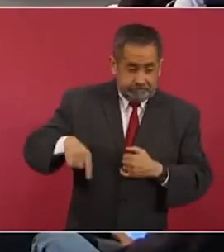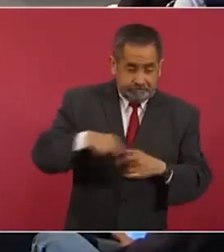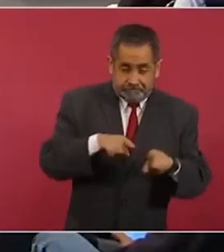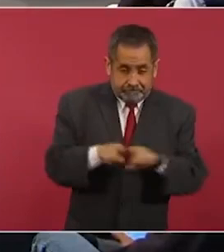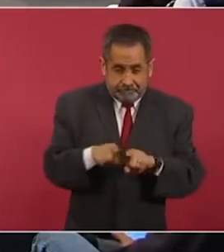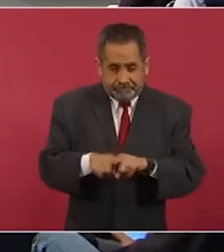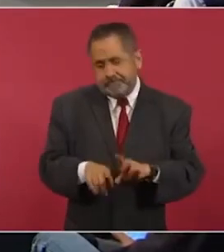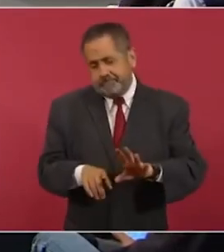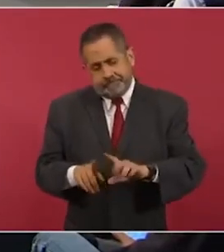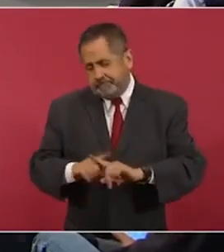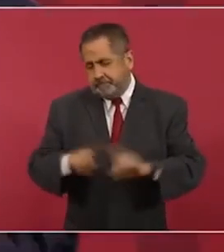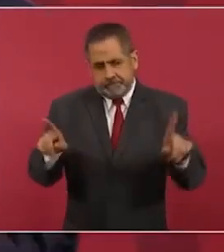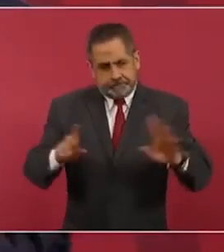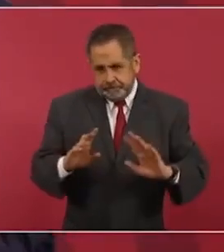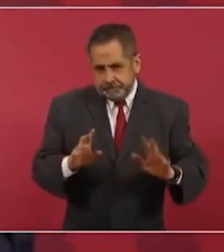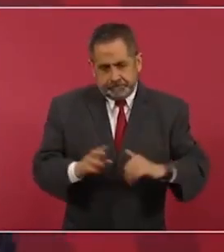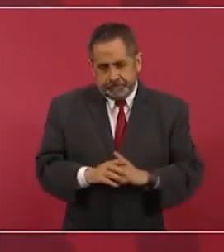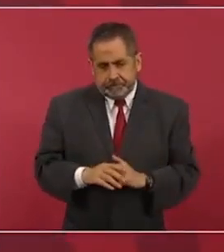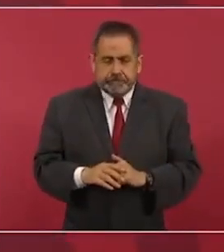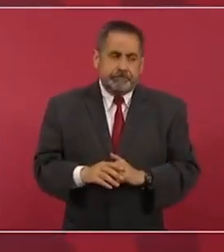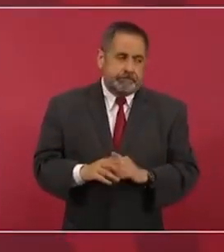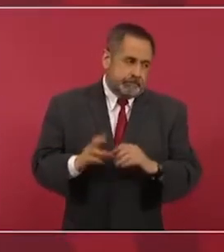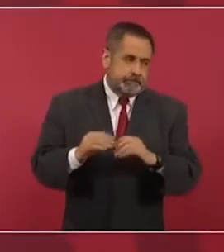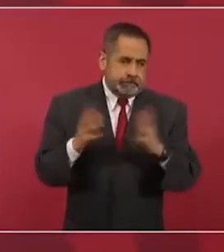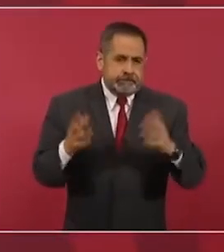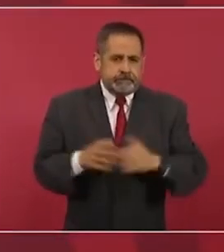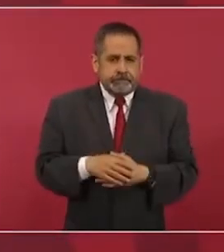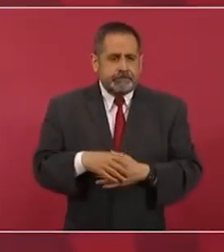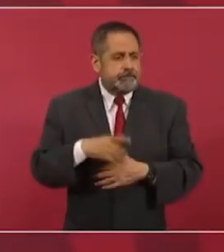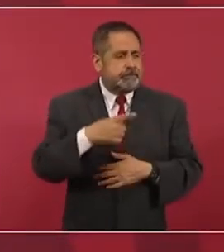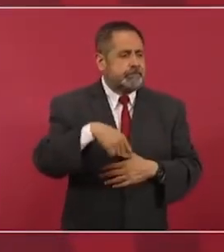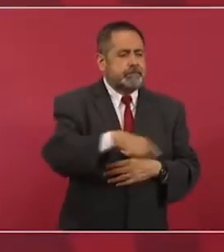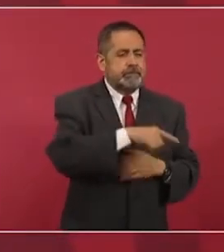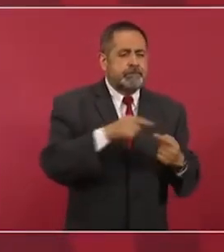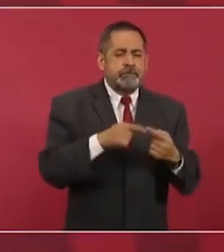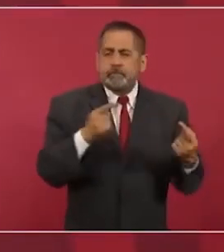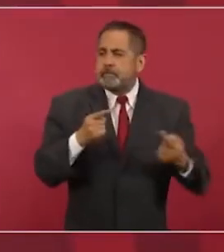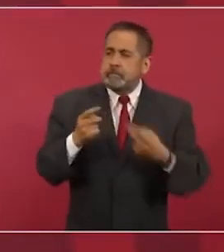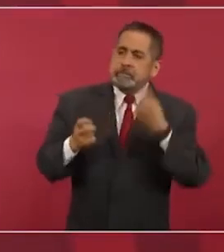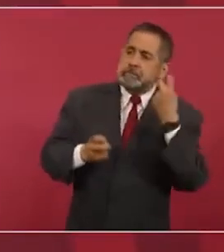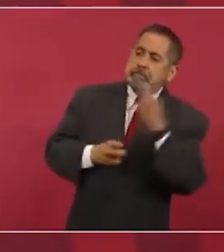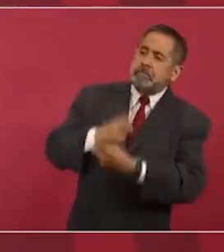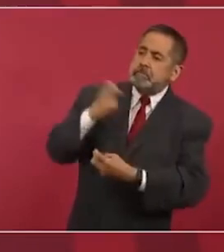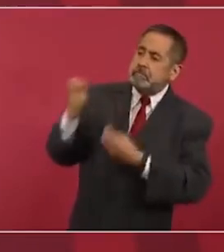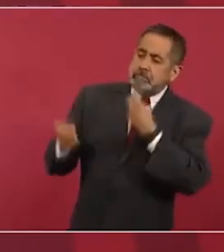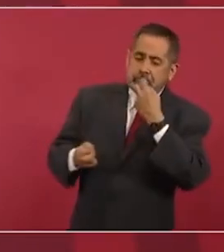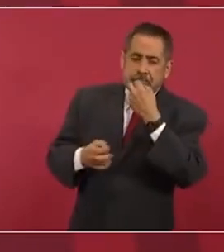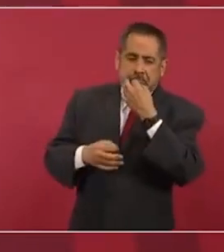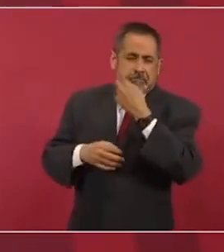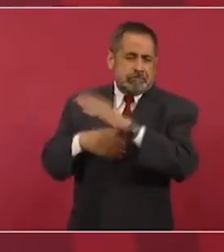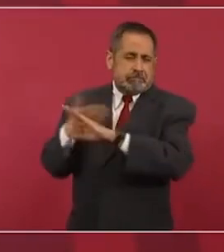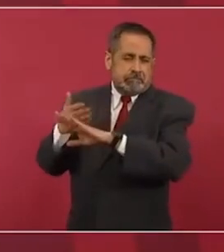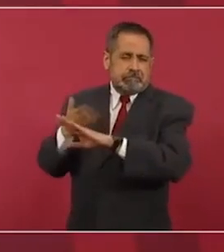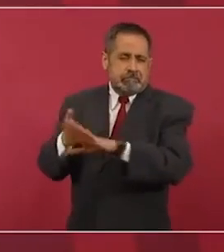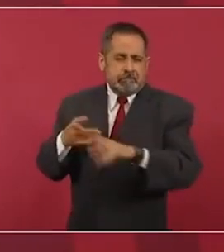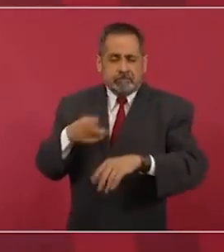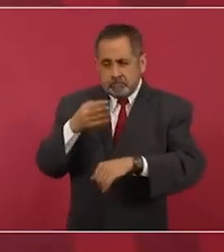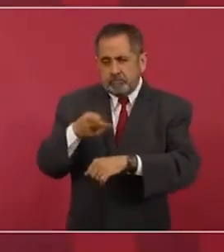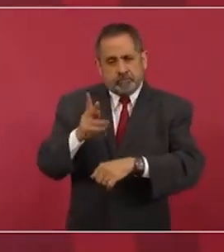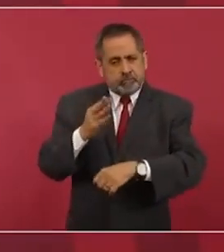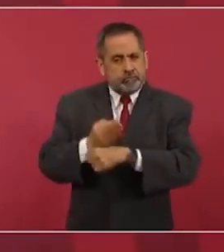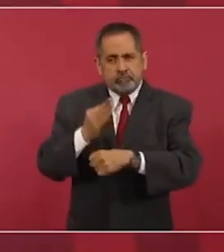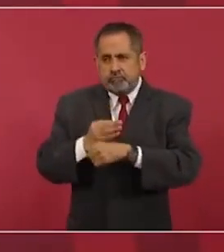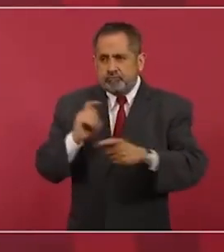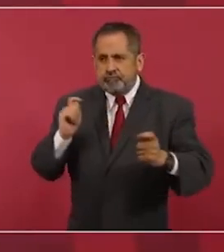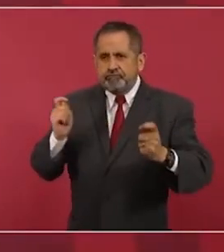Claro, todo esto lo utilizan nuestros adversarios, porque estamos en un proceso de transformación.